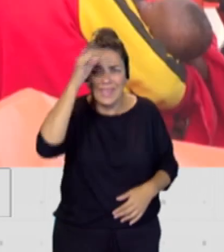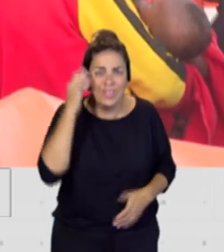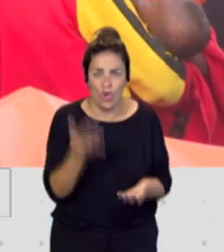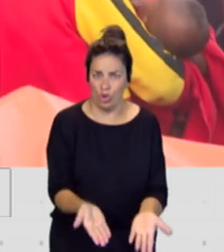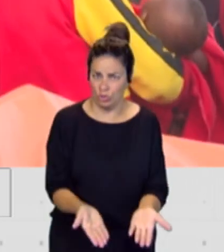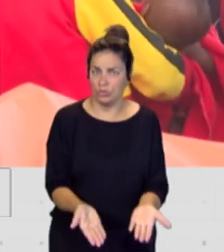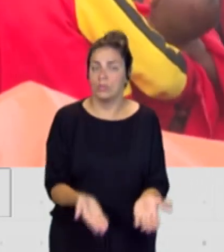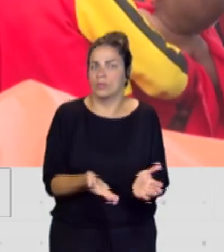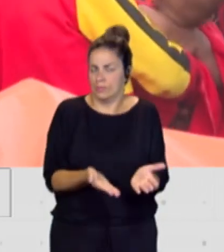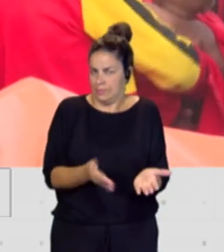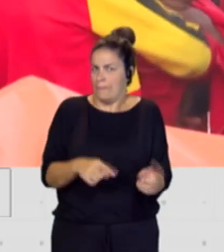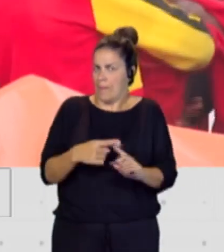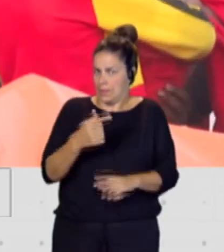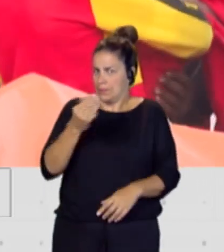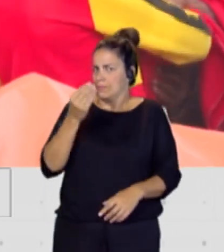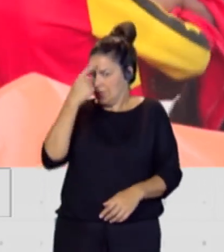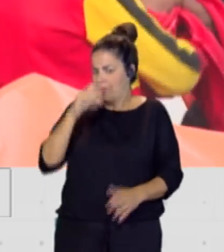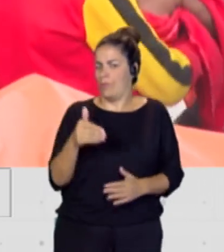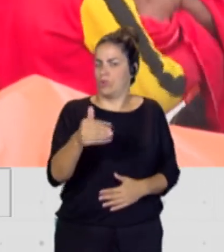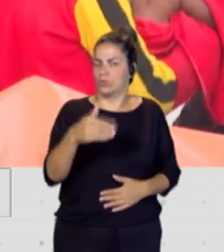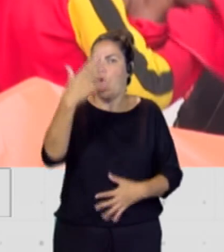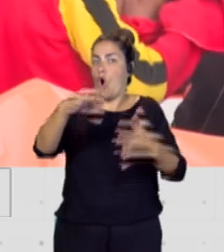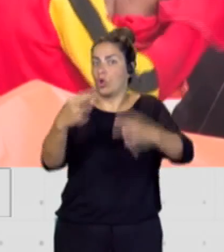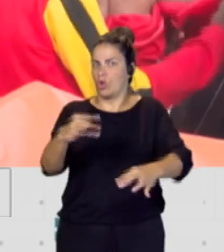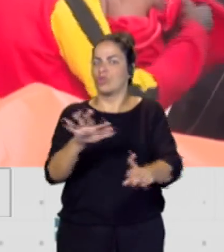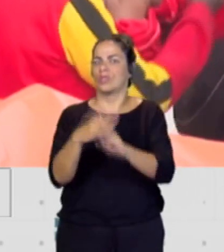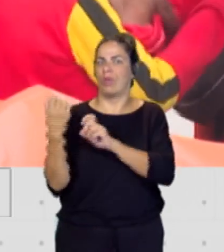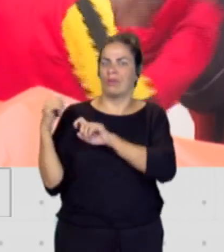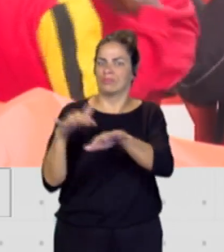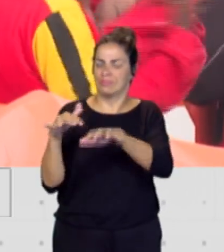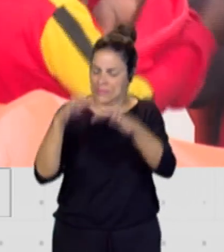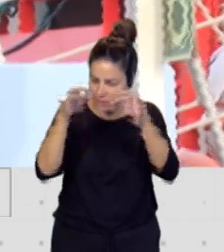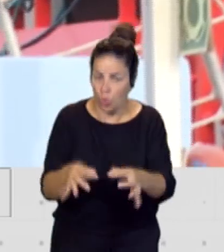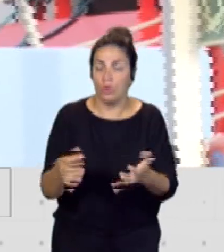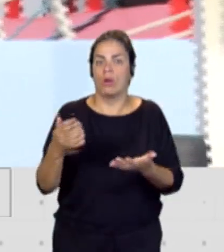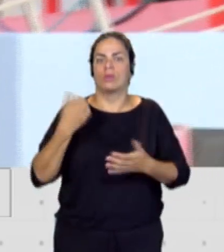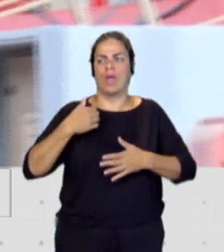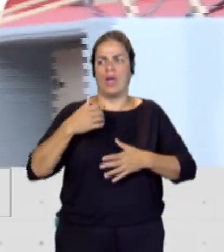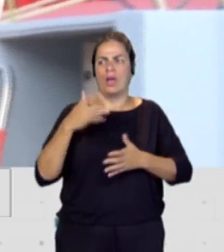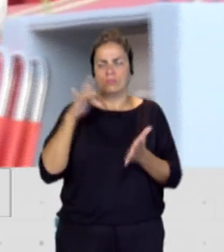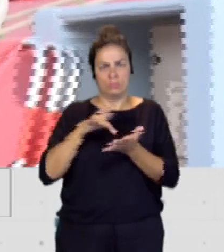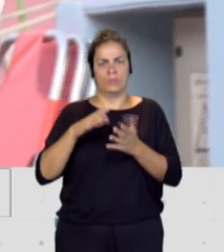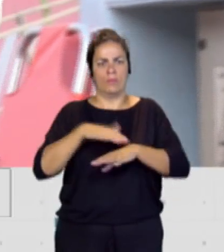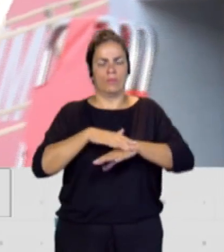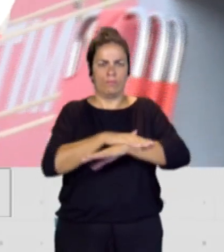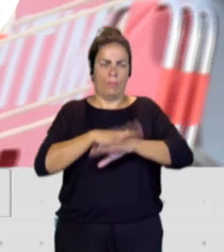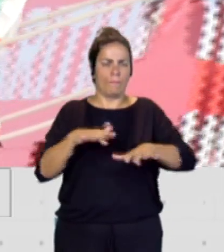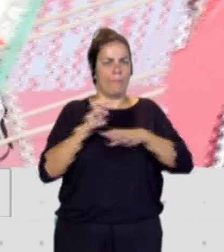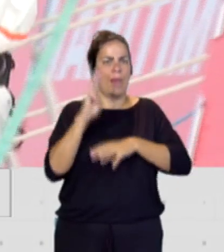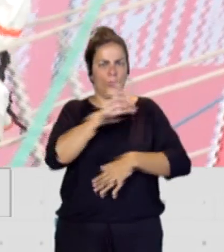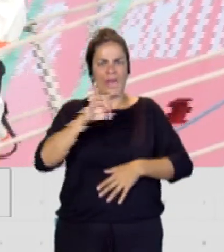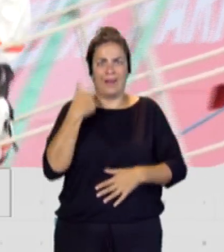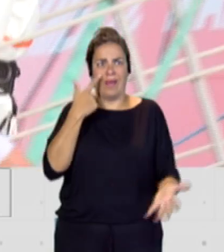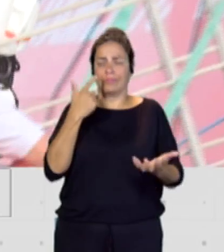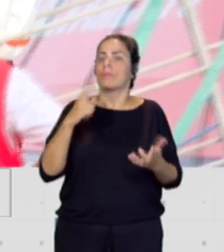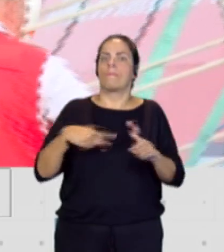lo que pueda venir en otoño. Lo ha votado el Parlamento de Canarias. Hemos llegado a un pacto de inmigración. Lo que no podemos hacer es después de